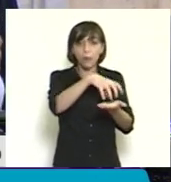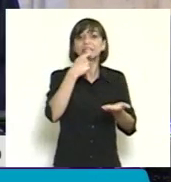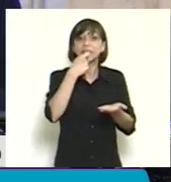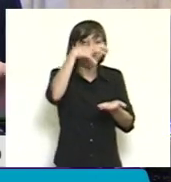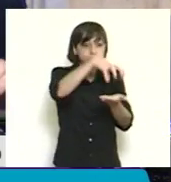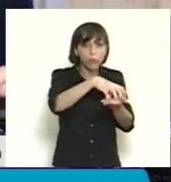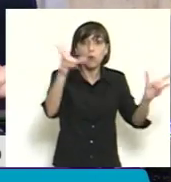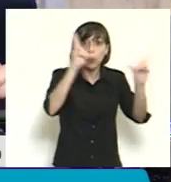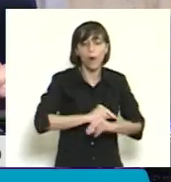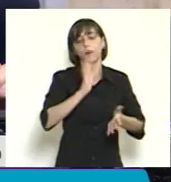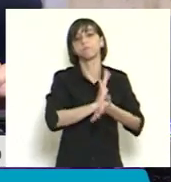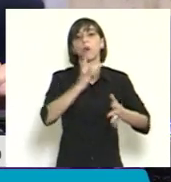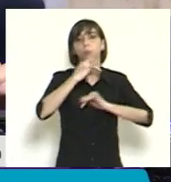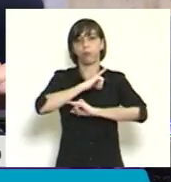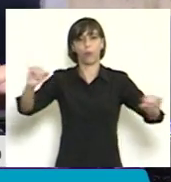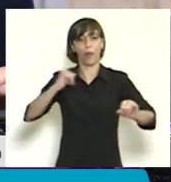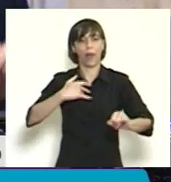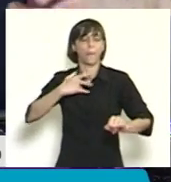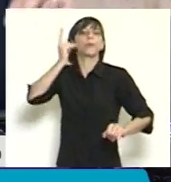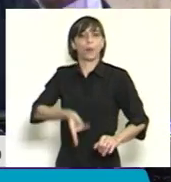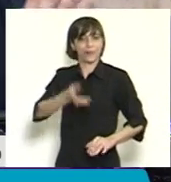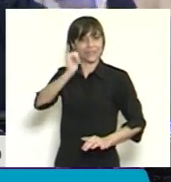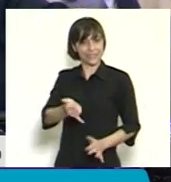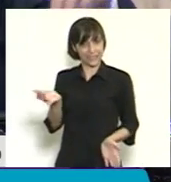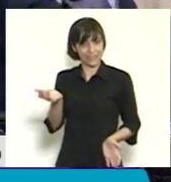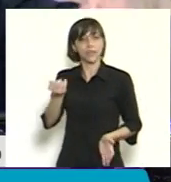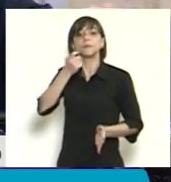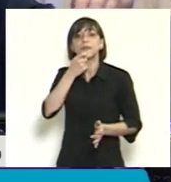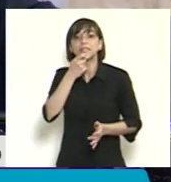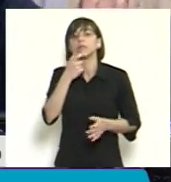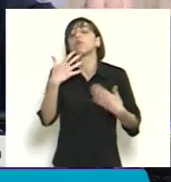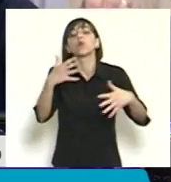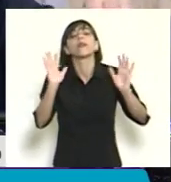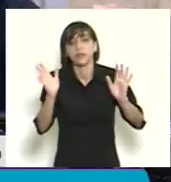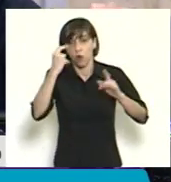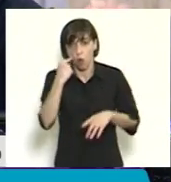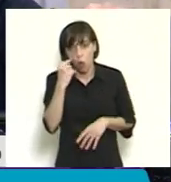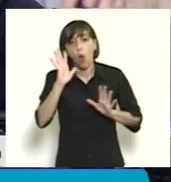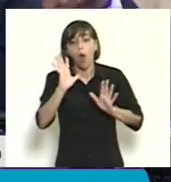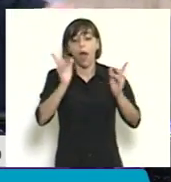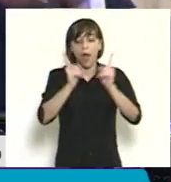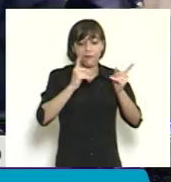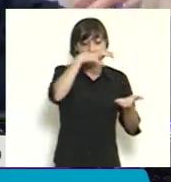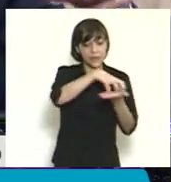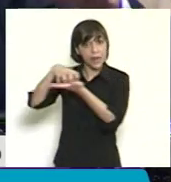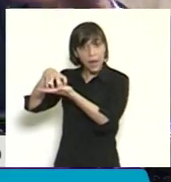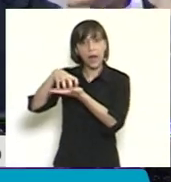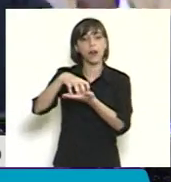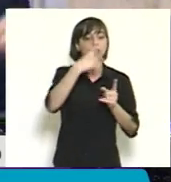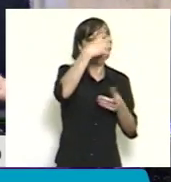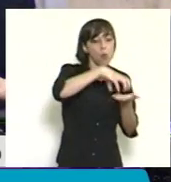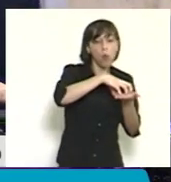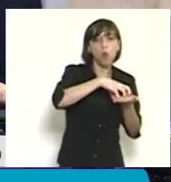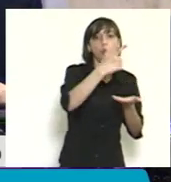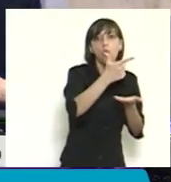real a disposición del adquirente. Porque no importa tanto si está en ese local puntualmente, sino si está disponible